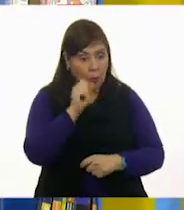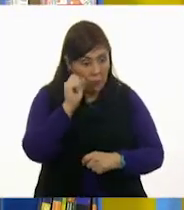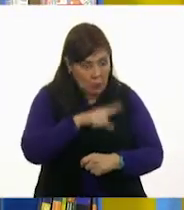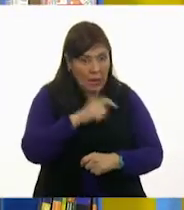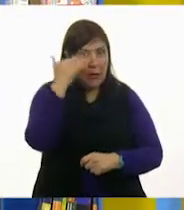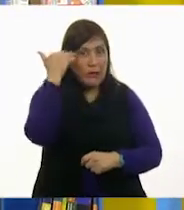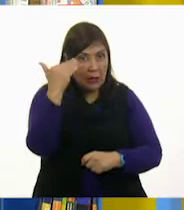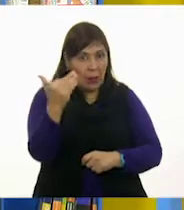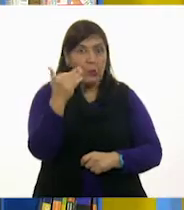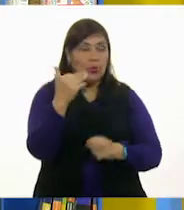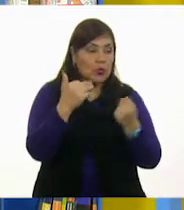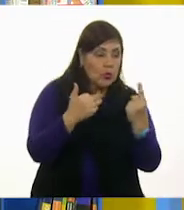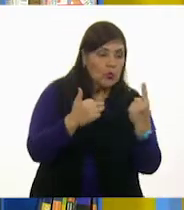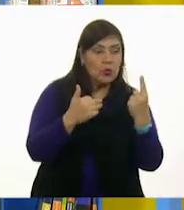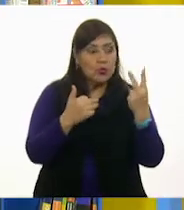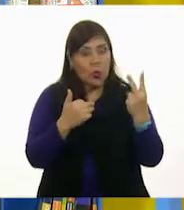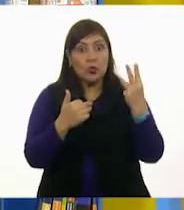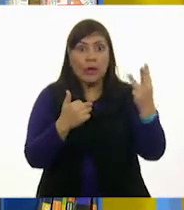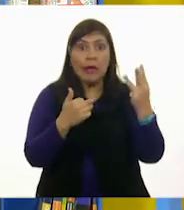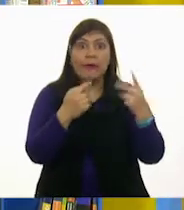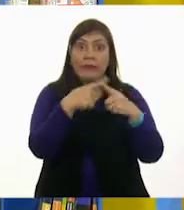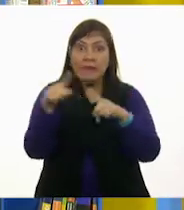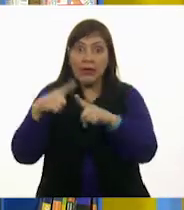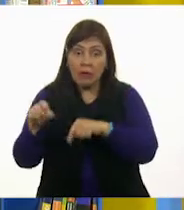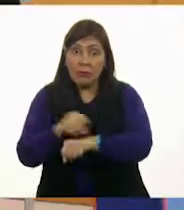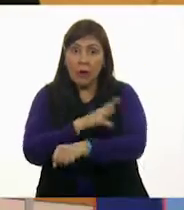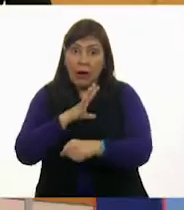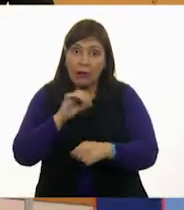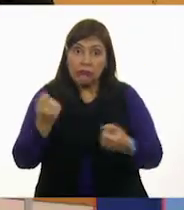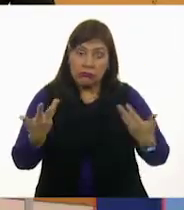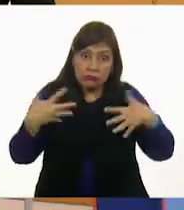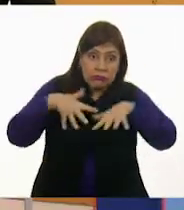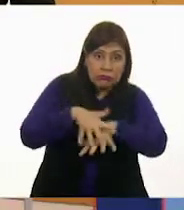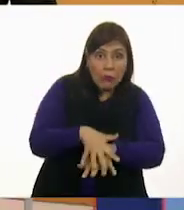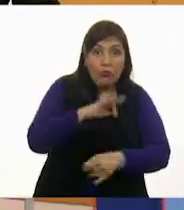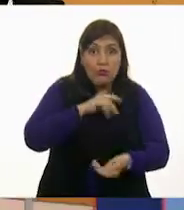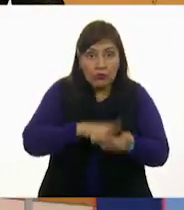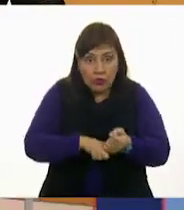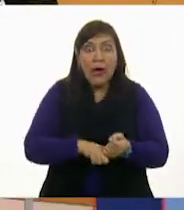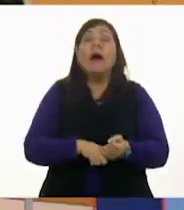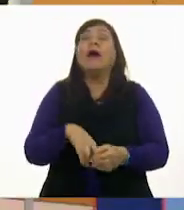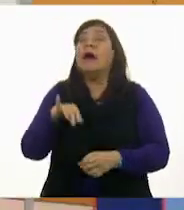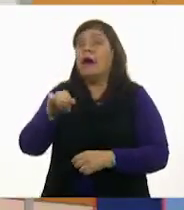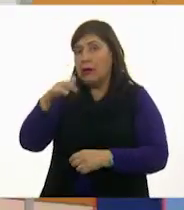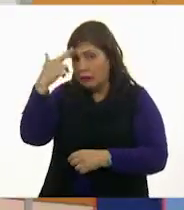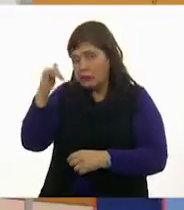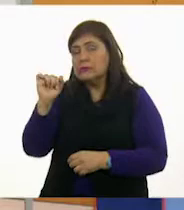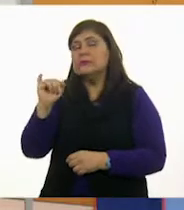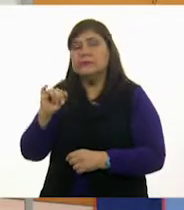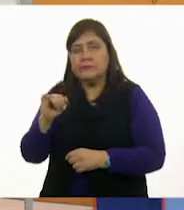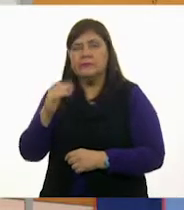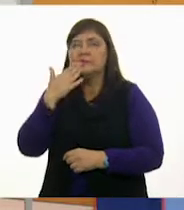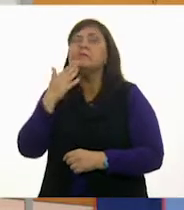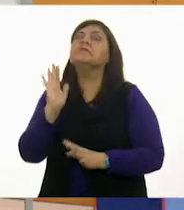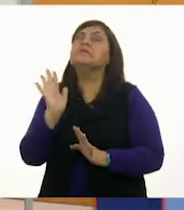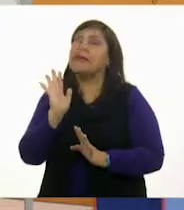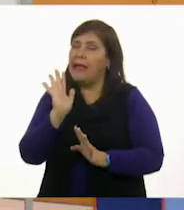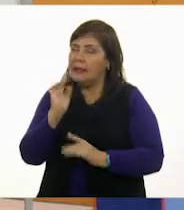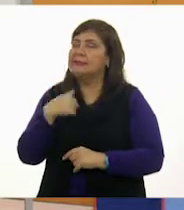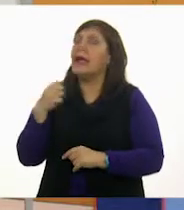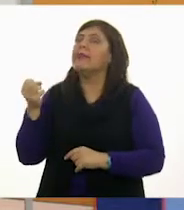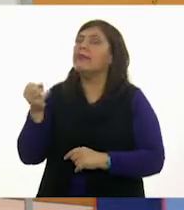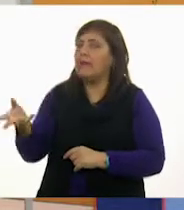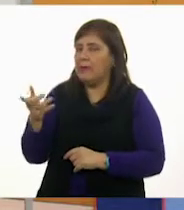una o dos o tres emociones. Así es. Ya tienes toda la razón. Correcto. Pero te la vamos a poner por buena porque te ayudaron.